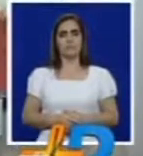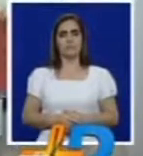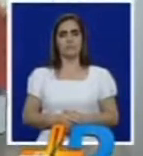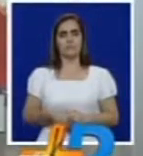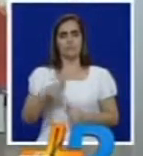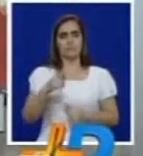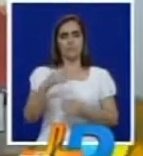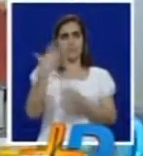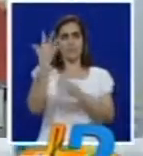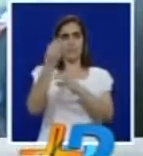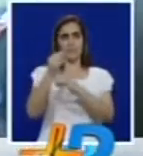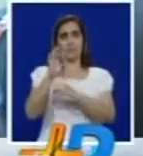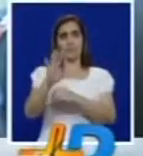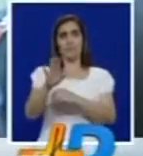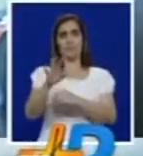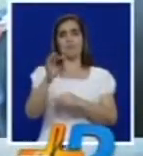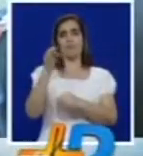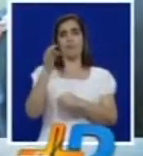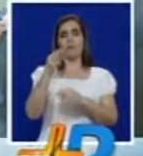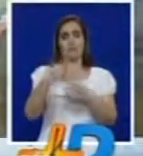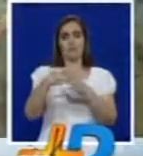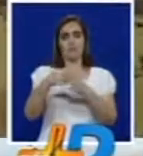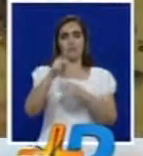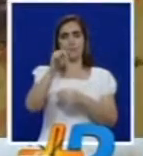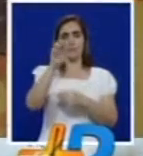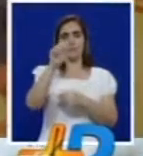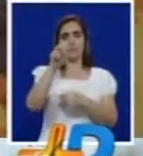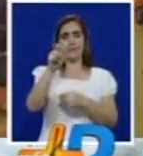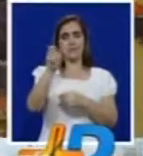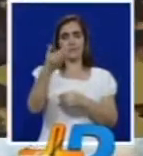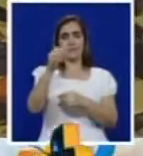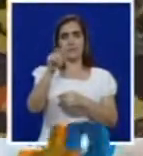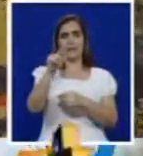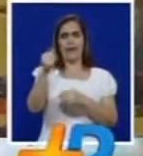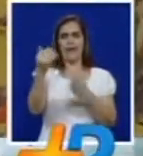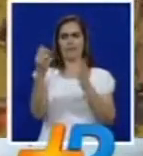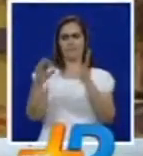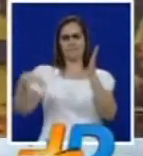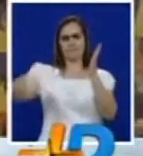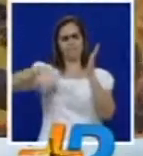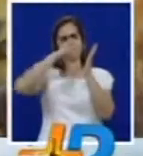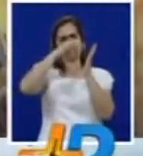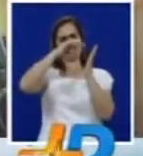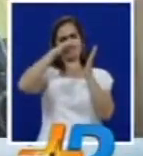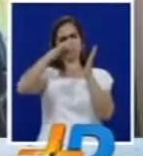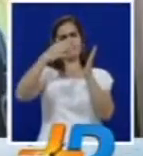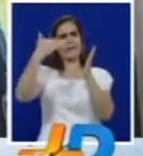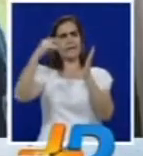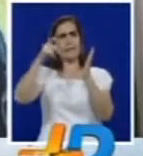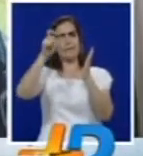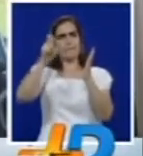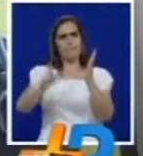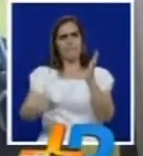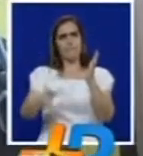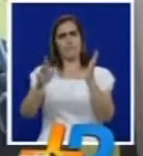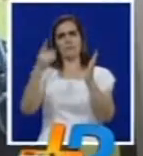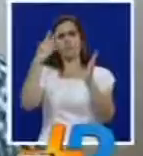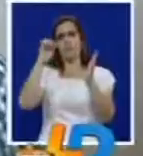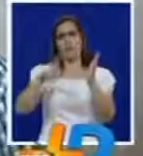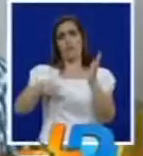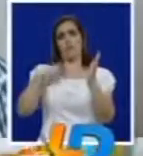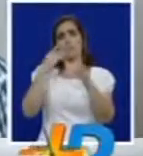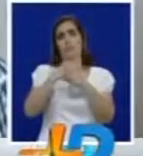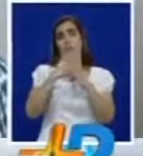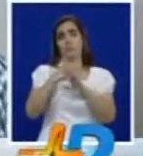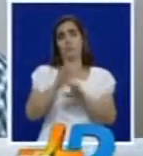El artista Francisco Alegría plasma en sus cuadros no solo una imagen sino un mensaje la superación de los obstáculos que el ser humano enfrenta durante la vida